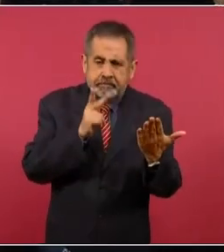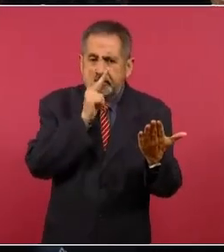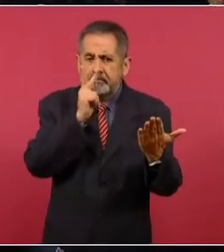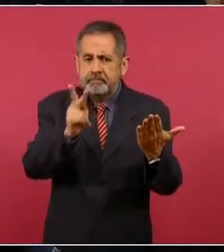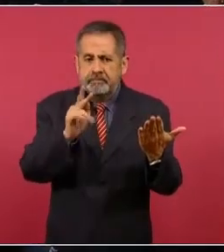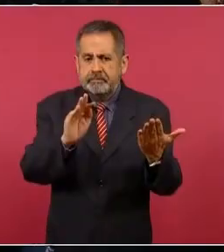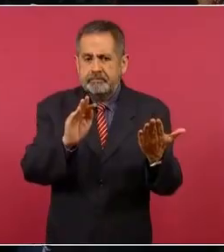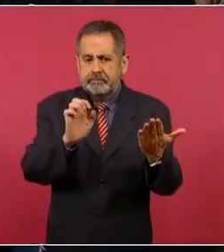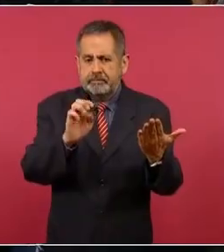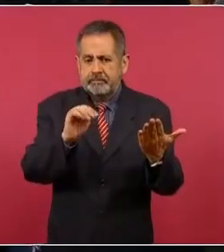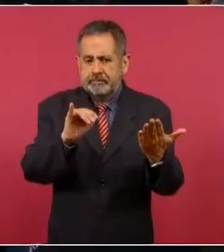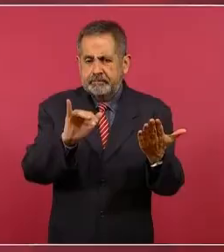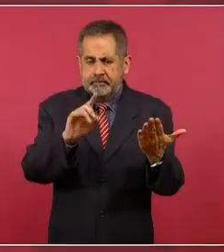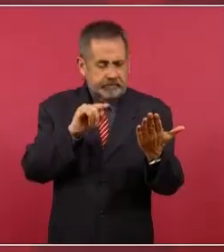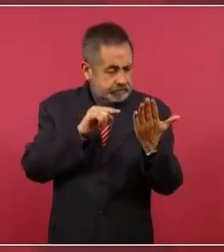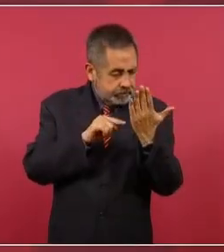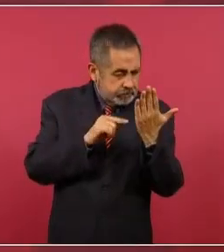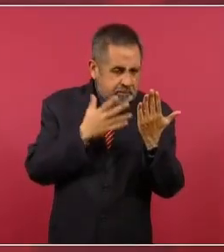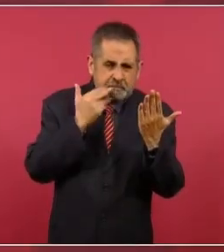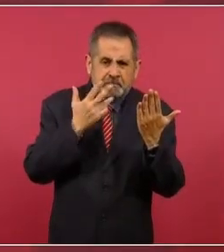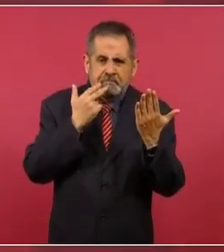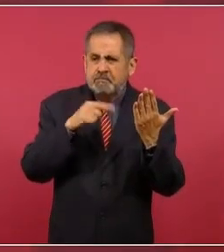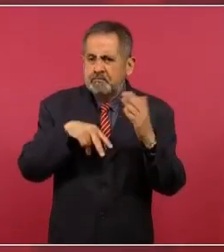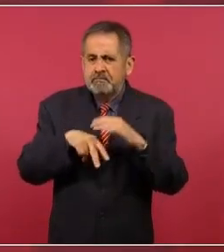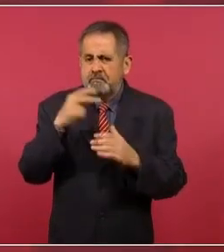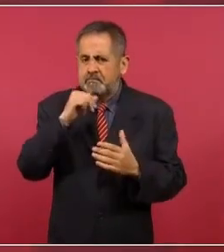de este delito.